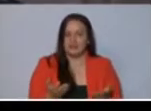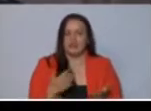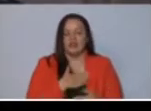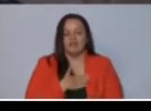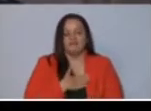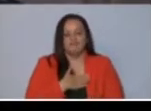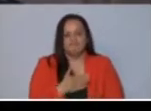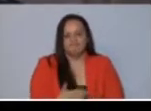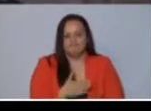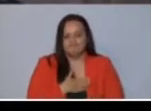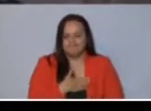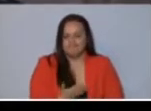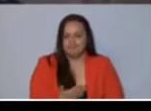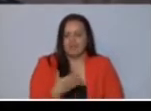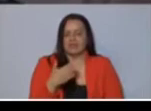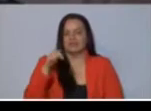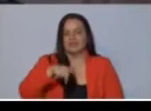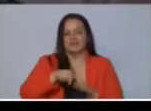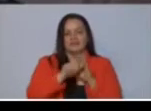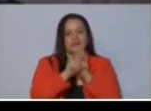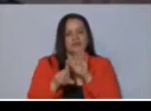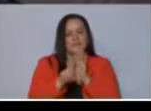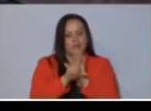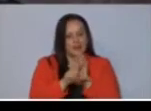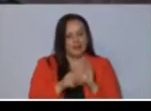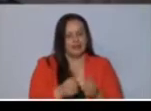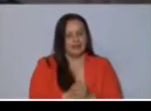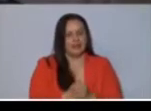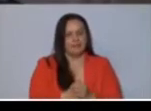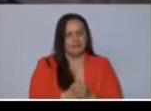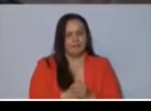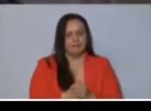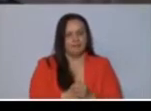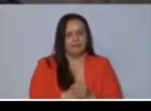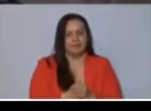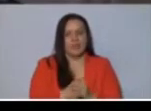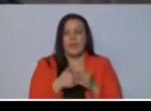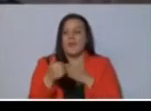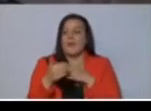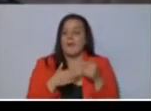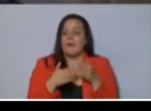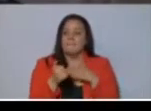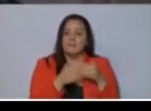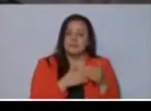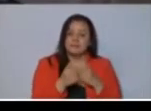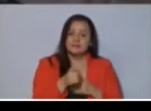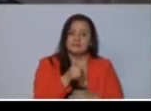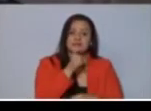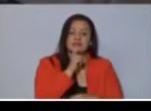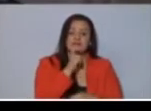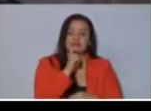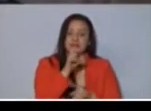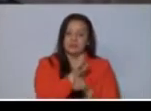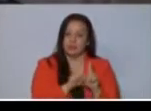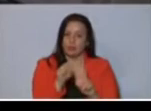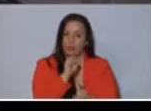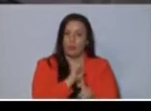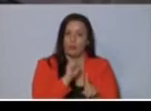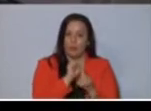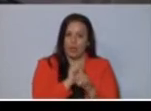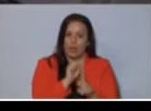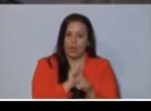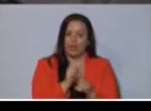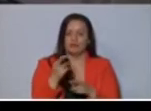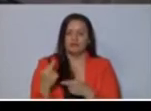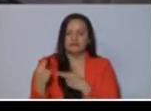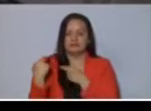la disposición de esta Asamblea Legislativa, a pesar de la difícil situación en que